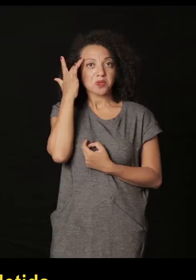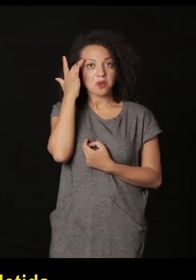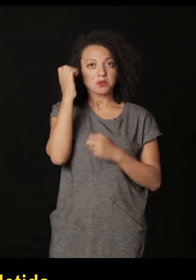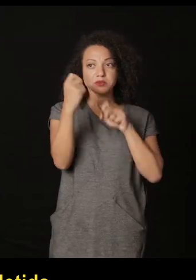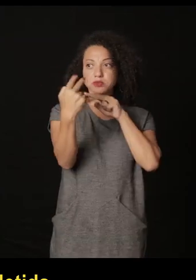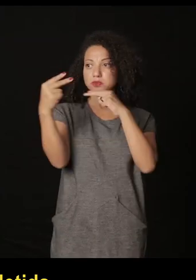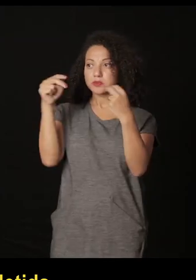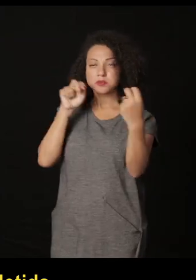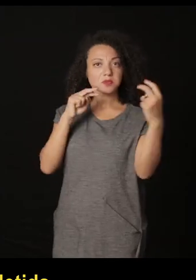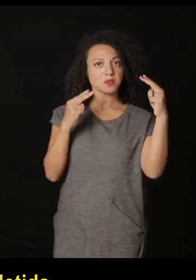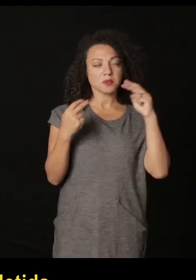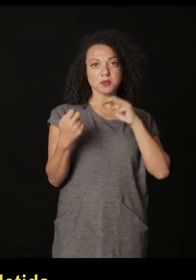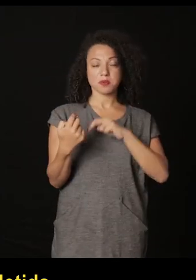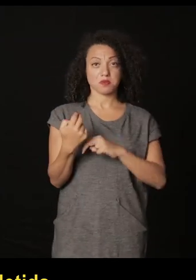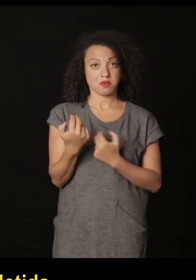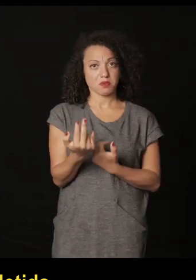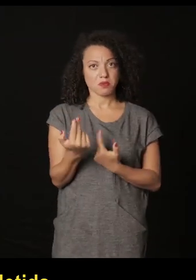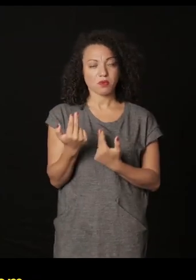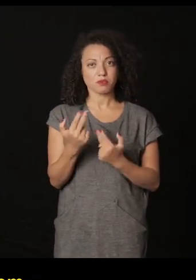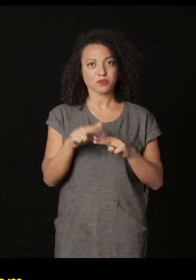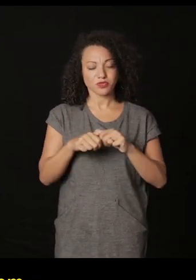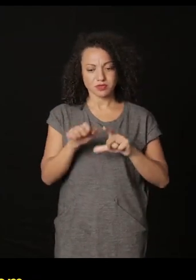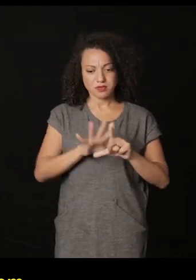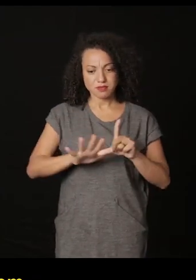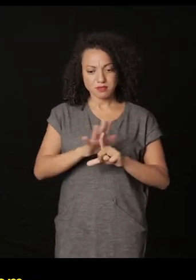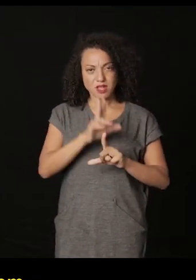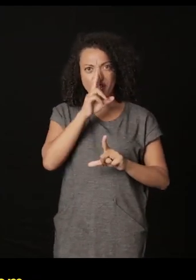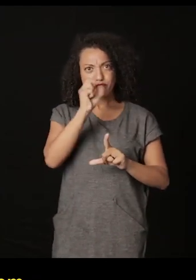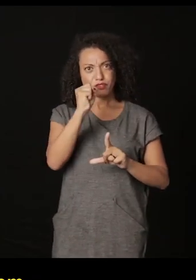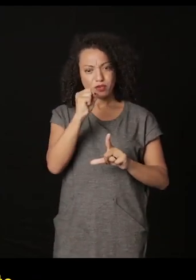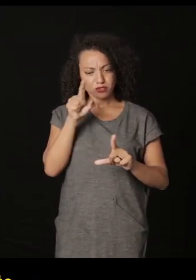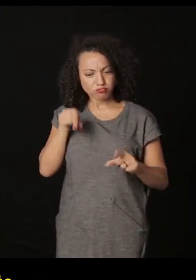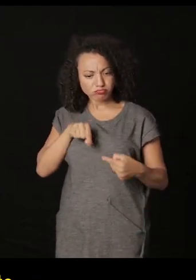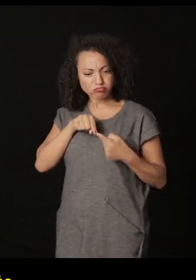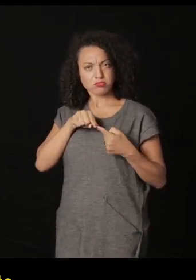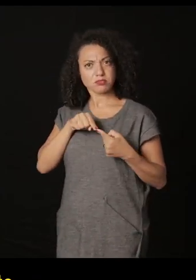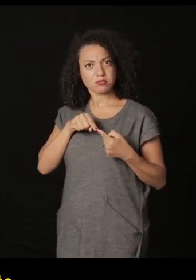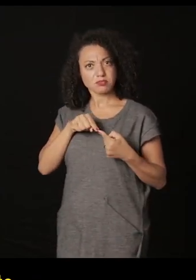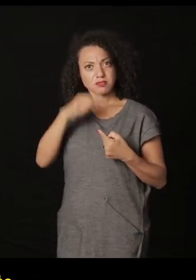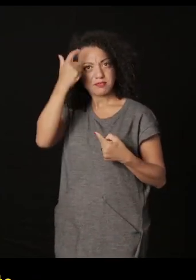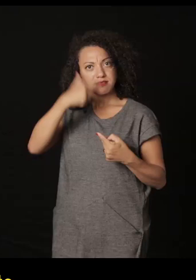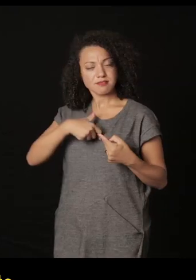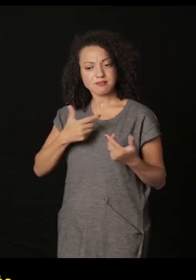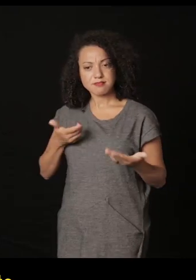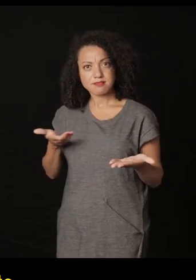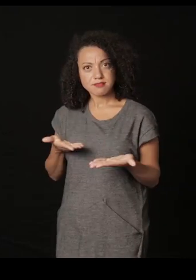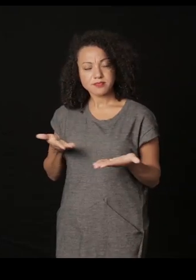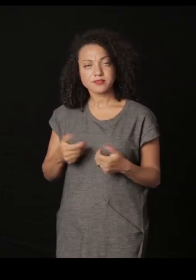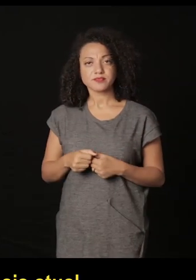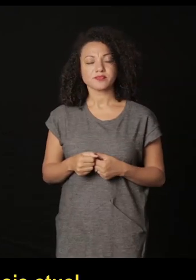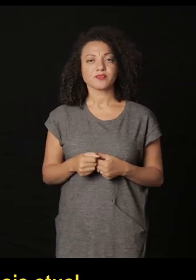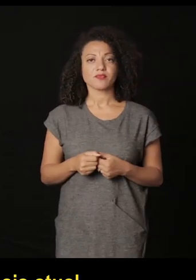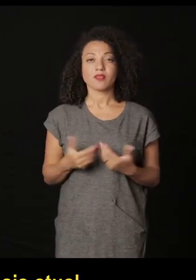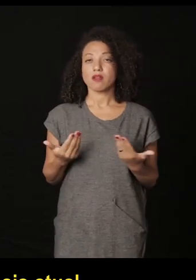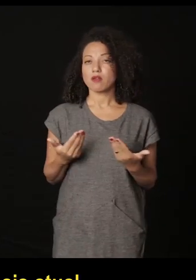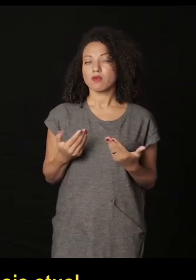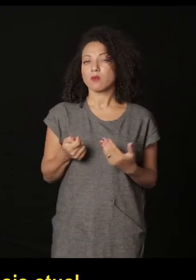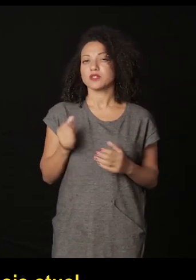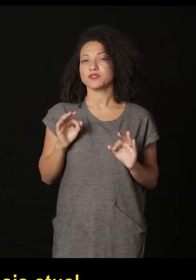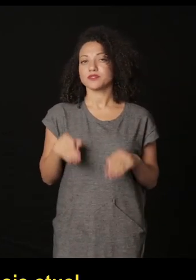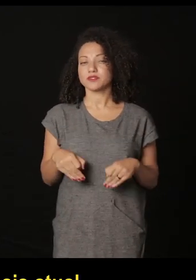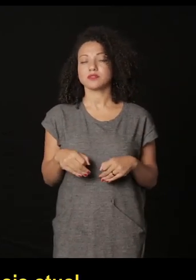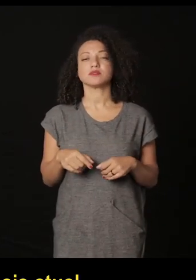personas que nos vemos reflejadas en ese corredor por eso la fuerza de esa imagen porque refleja como la gente y para cerrar